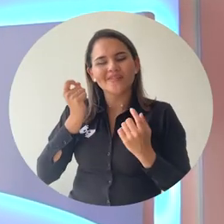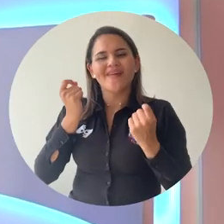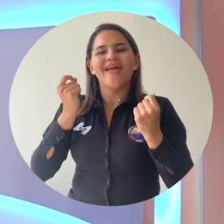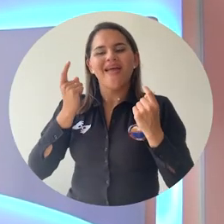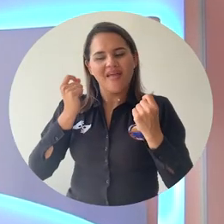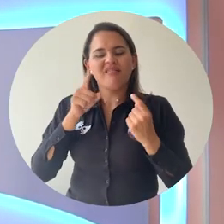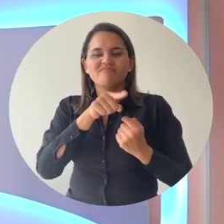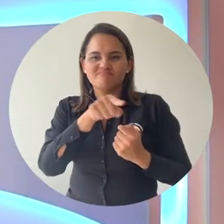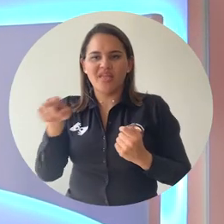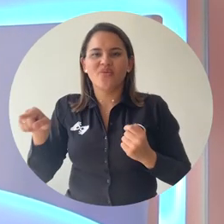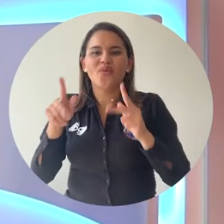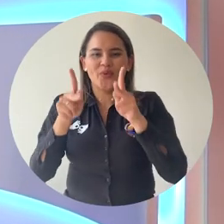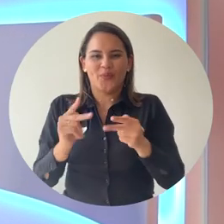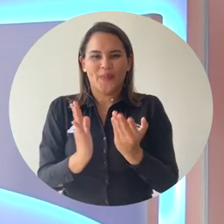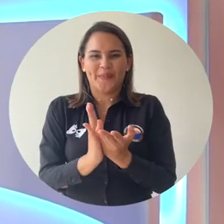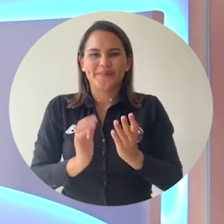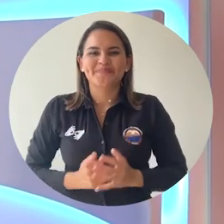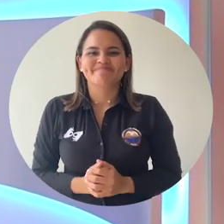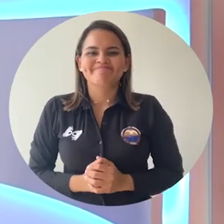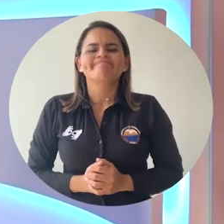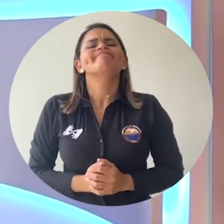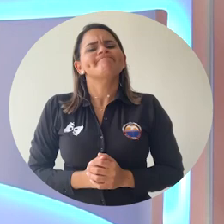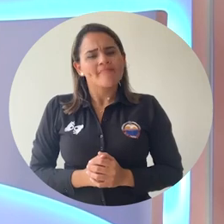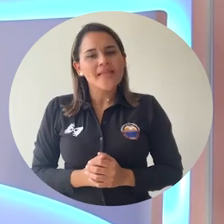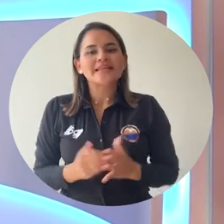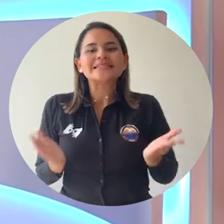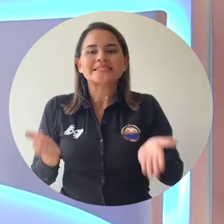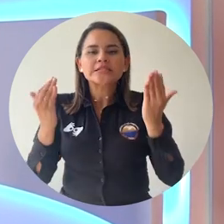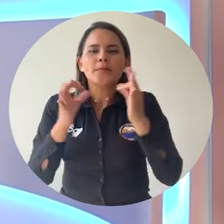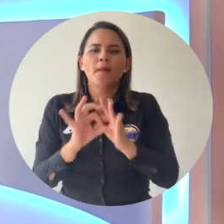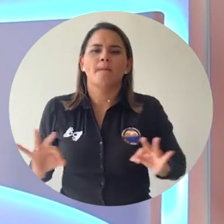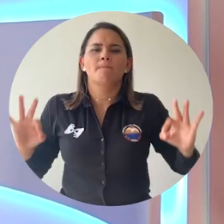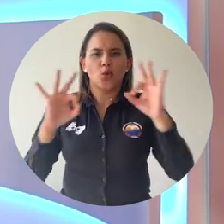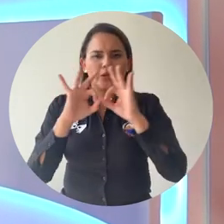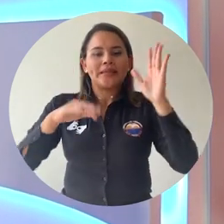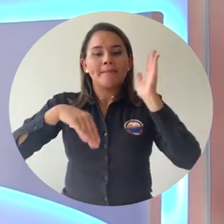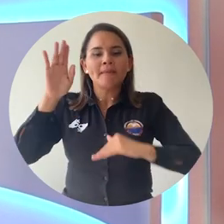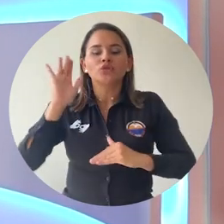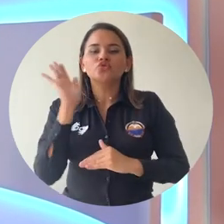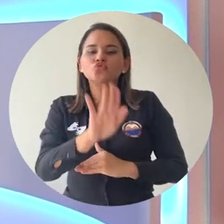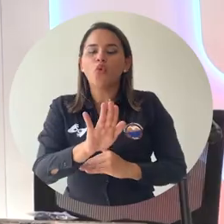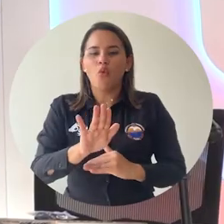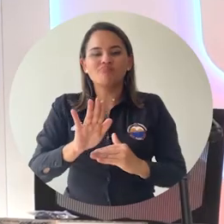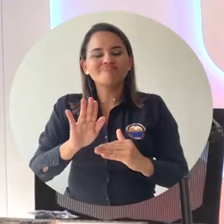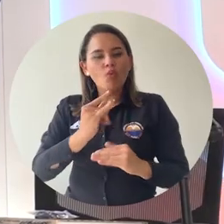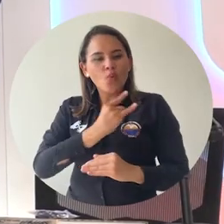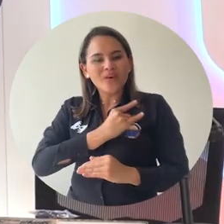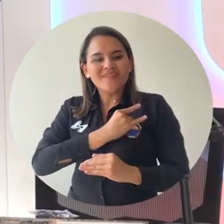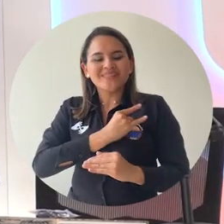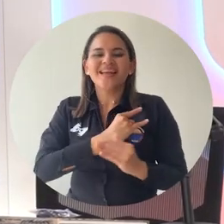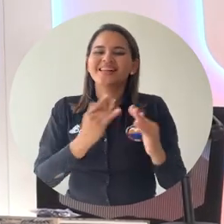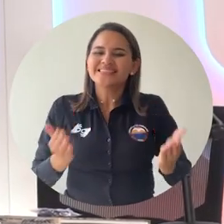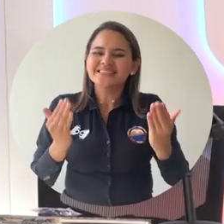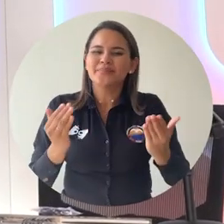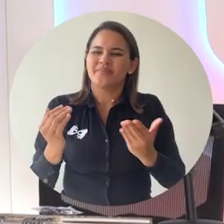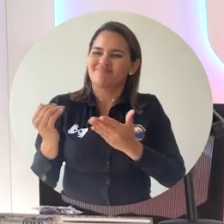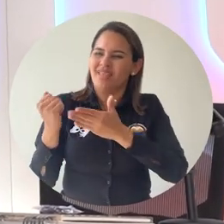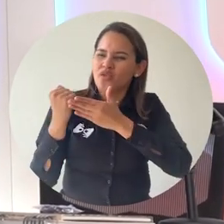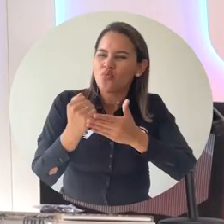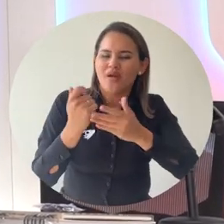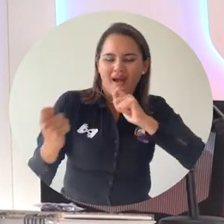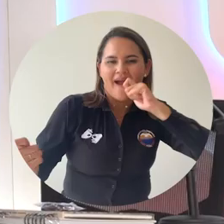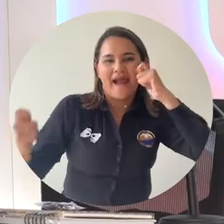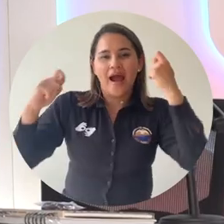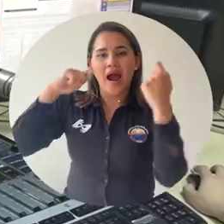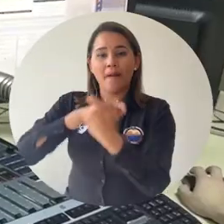muy importante seguir abriendo todos los espacios posibles para hablar sobre los cambios que necesita la educación superior y que nos miremos de uno a otro lado del